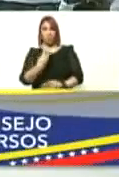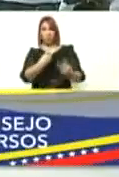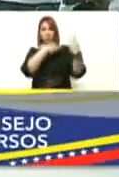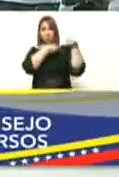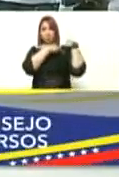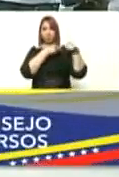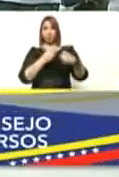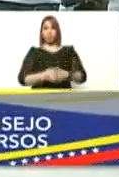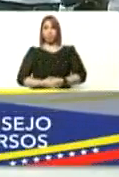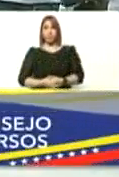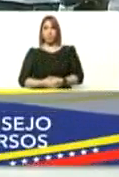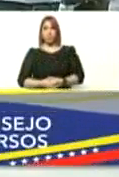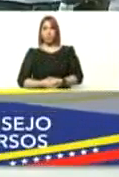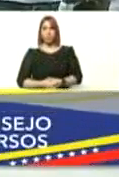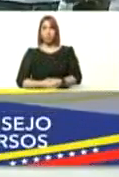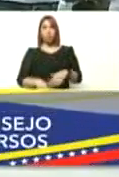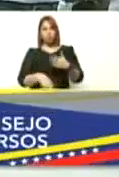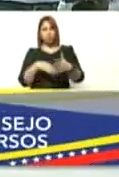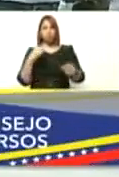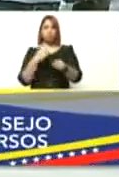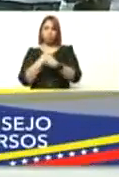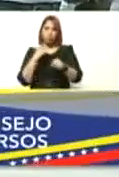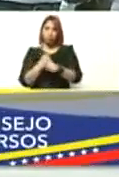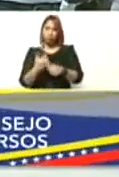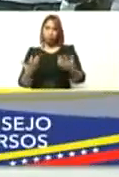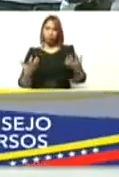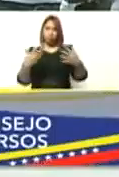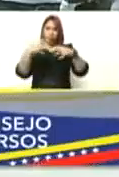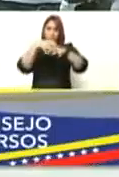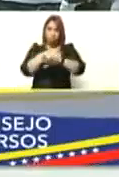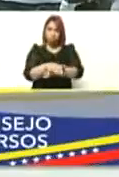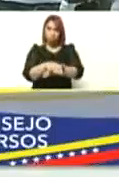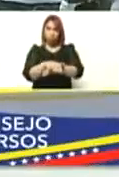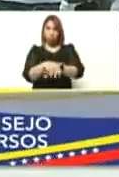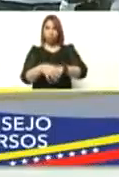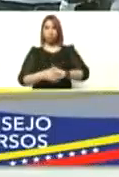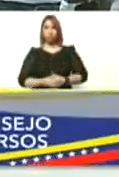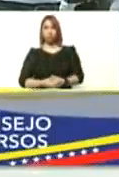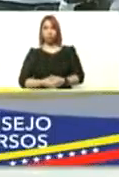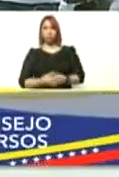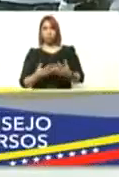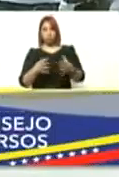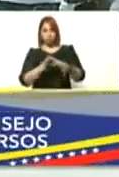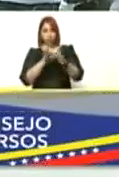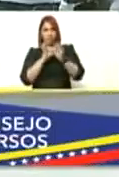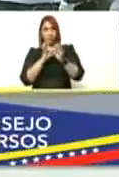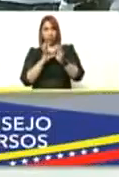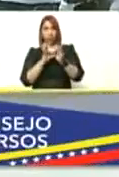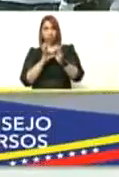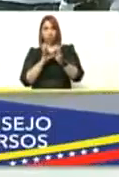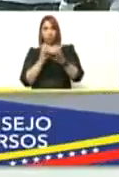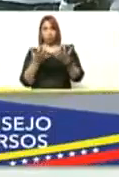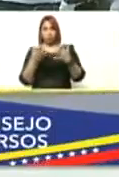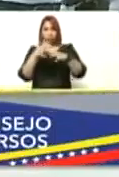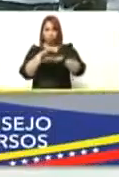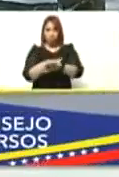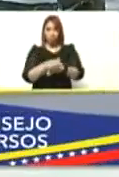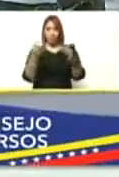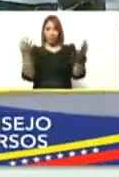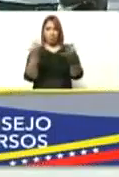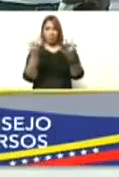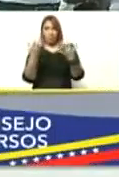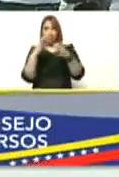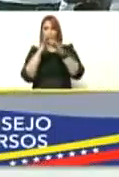vamos a trabajar en conjunto amalgamados unidos siempre